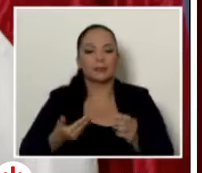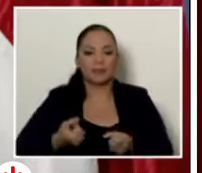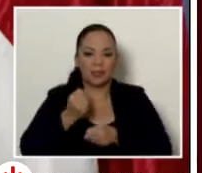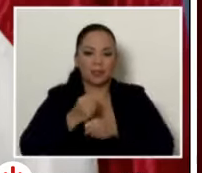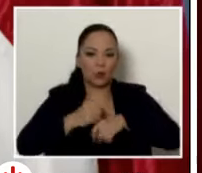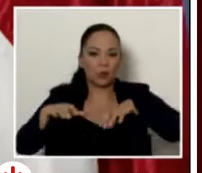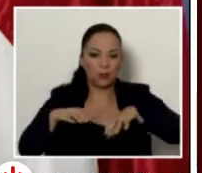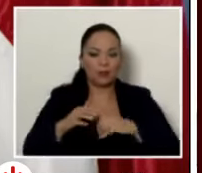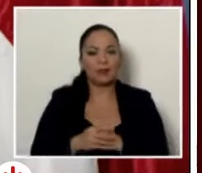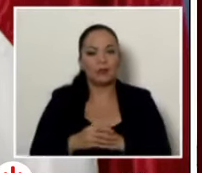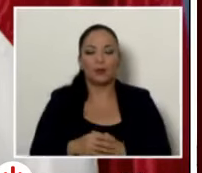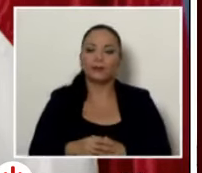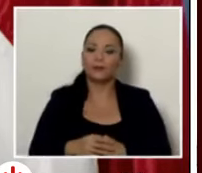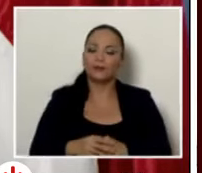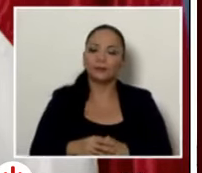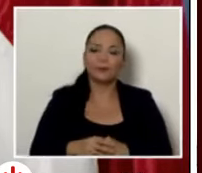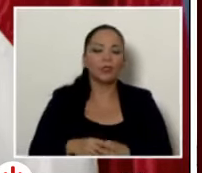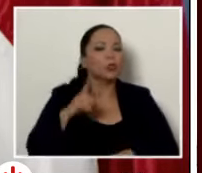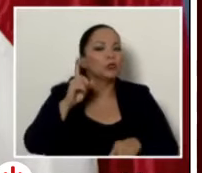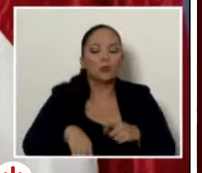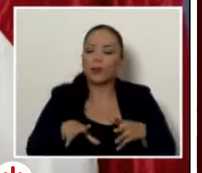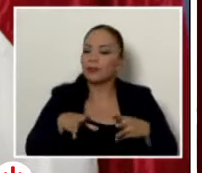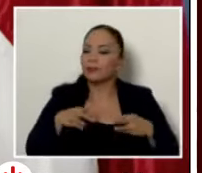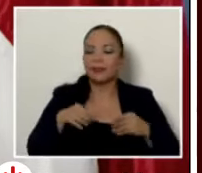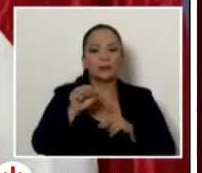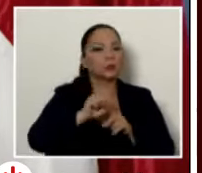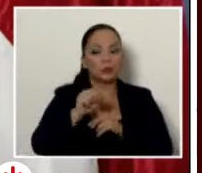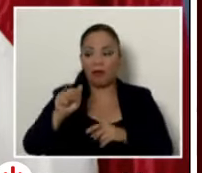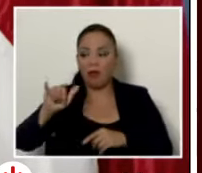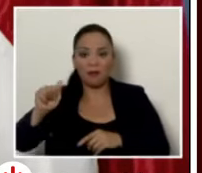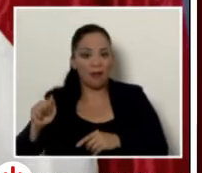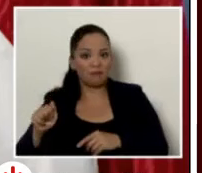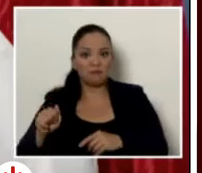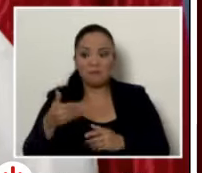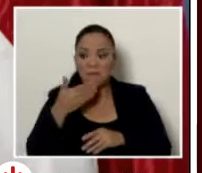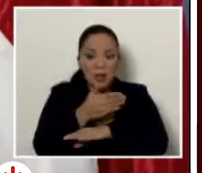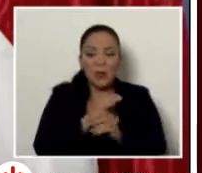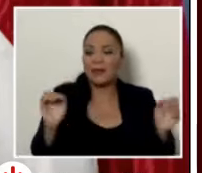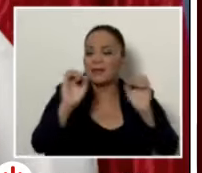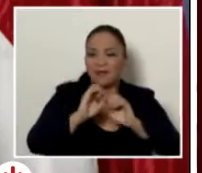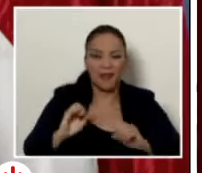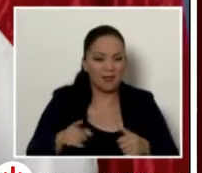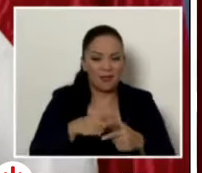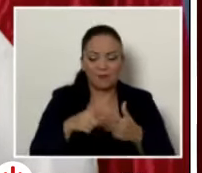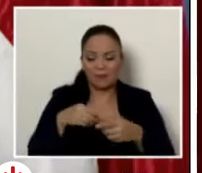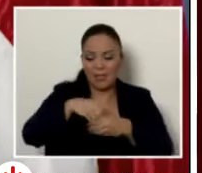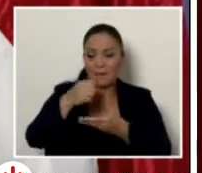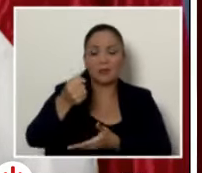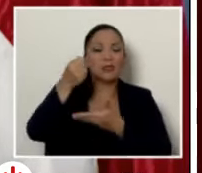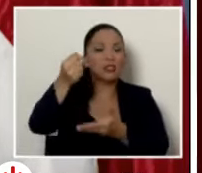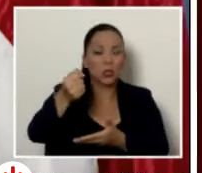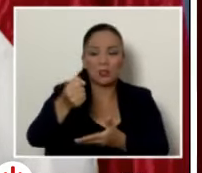Pero es inaceptable lo que está pasando con IA. El servicio no mejora. Las inversiones de miles